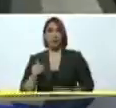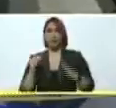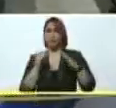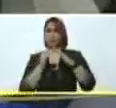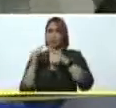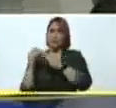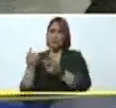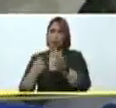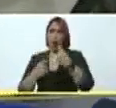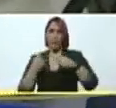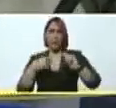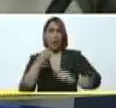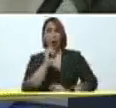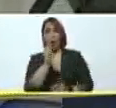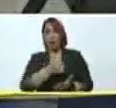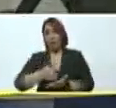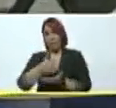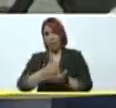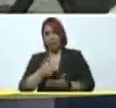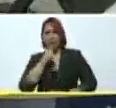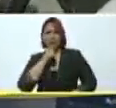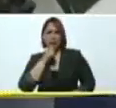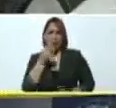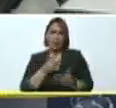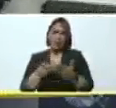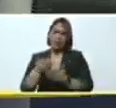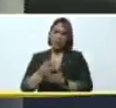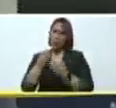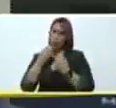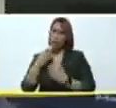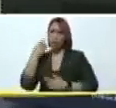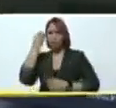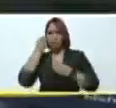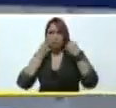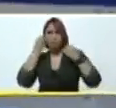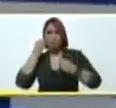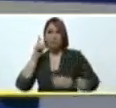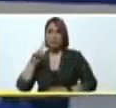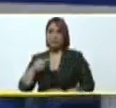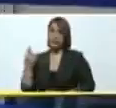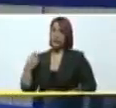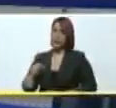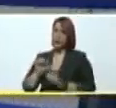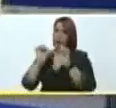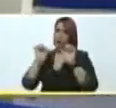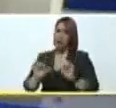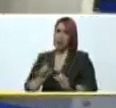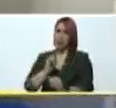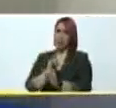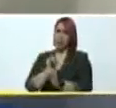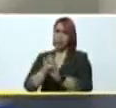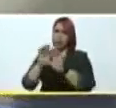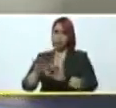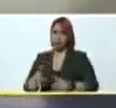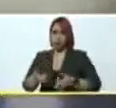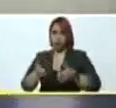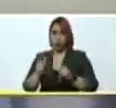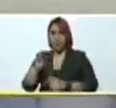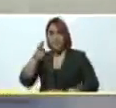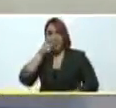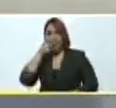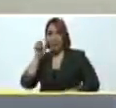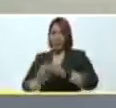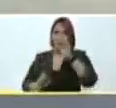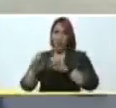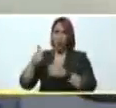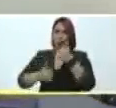Excelente, muy buena idea para quien lo diseñó así y lo planificó. También tenemos un sistema informático que nos va a permitir monitorear desde